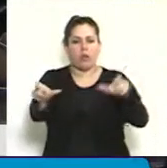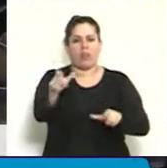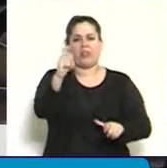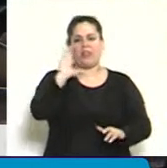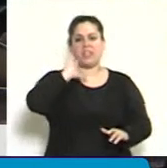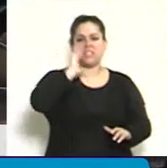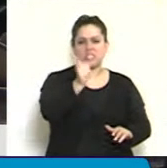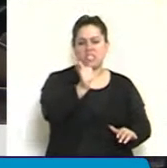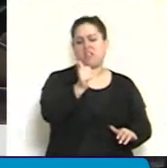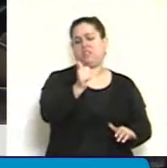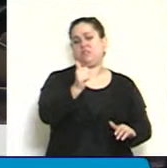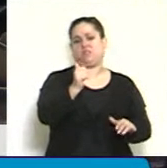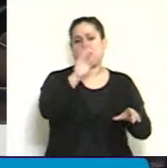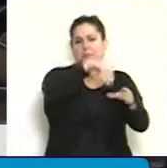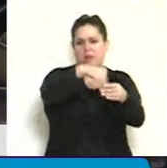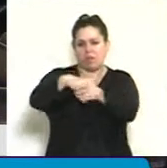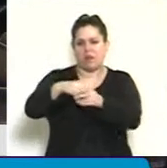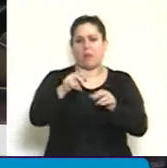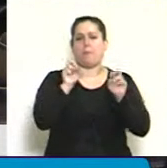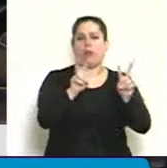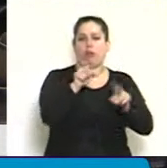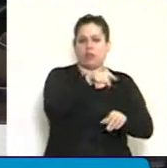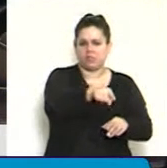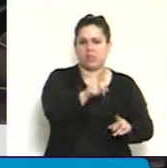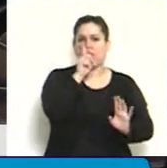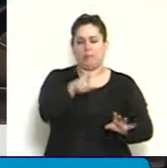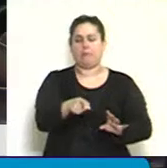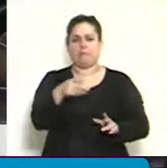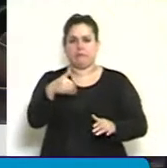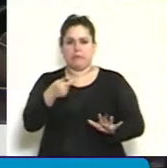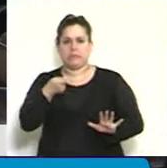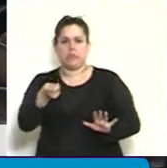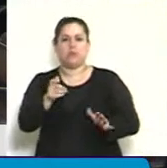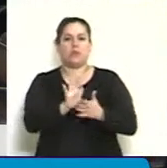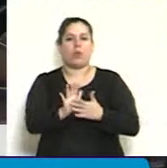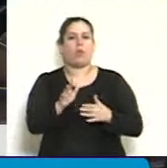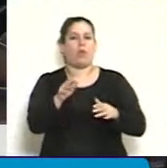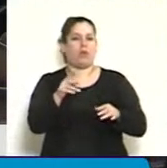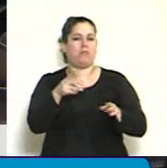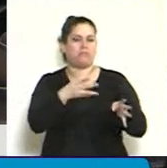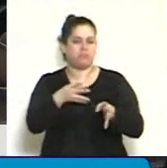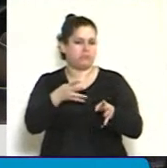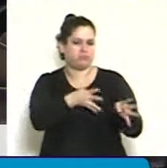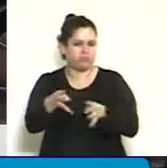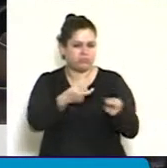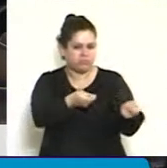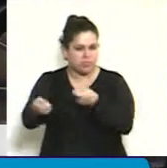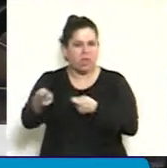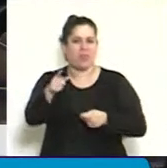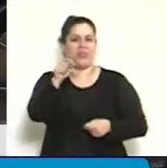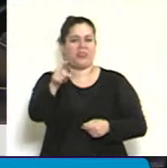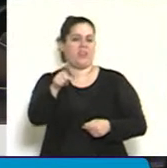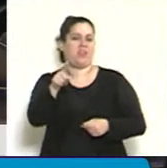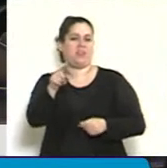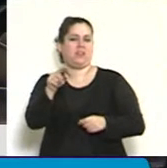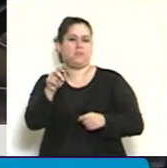de izquierda y de 3 tentativas de homicidio en la denominada masacre de Trelew en agosto de 1972.